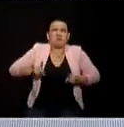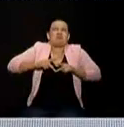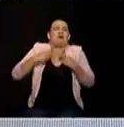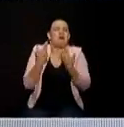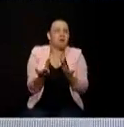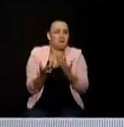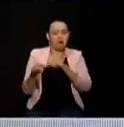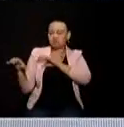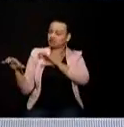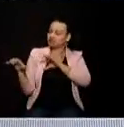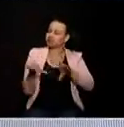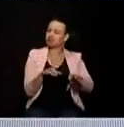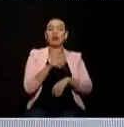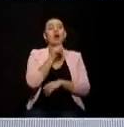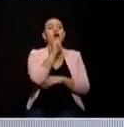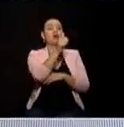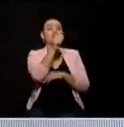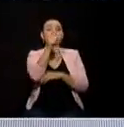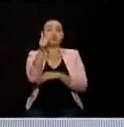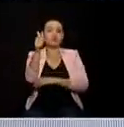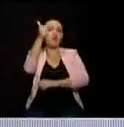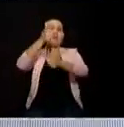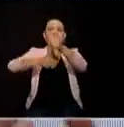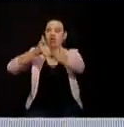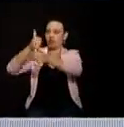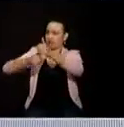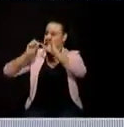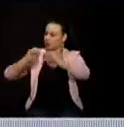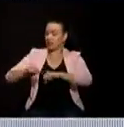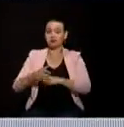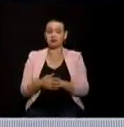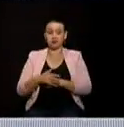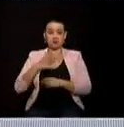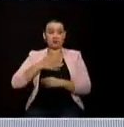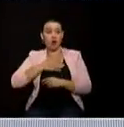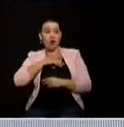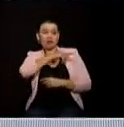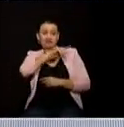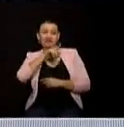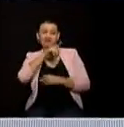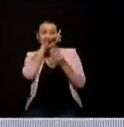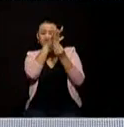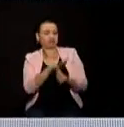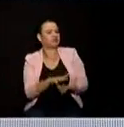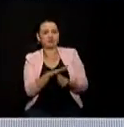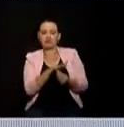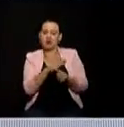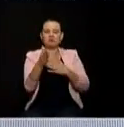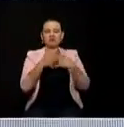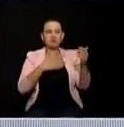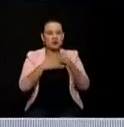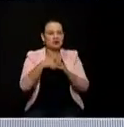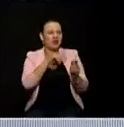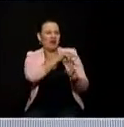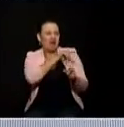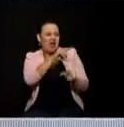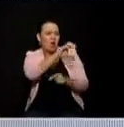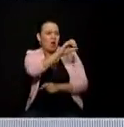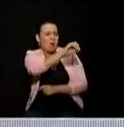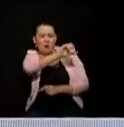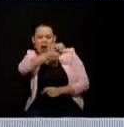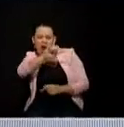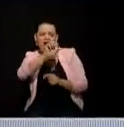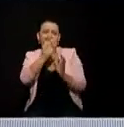elecciones y la igualdad como no discriminación independiente del sexo de la situación